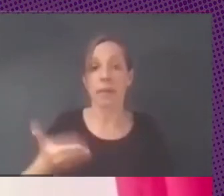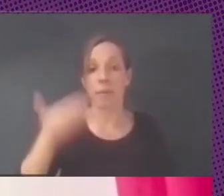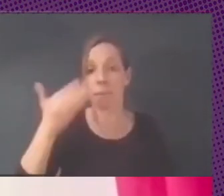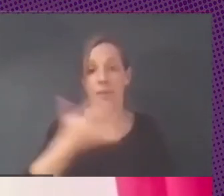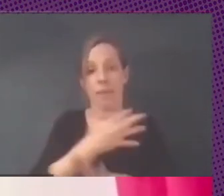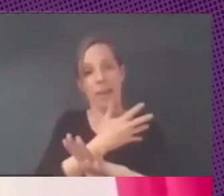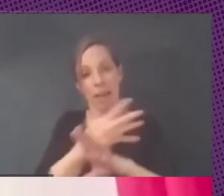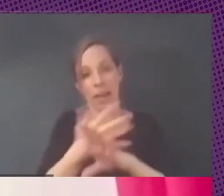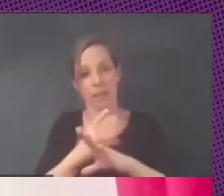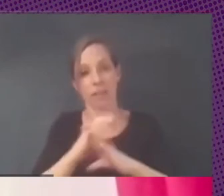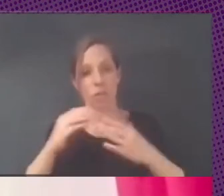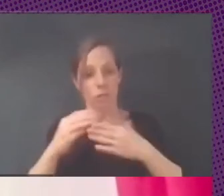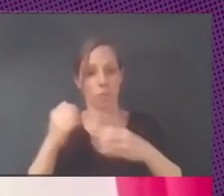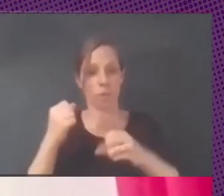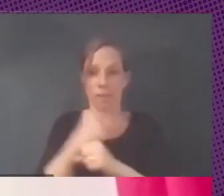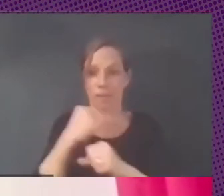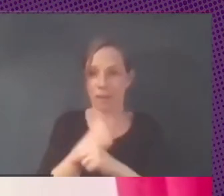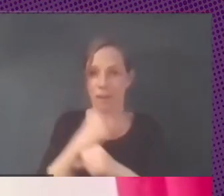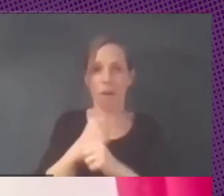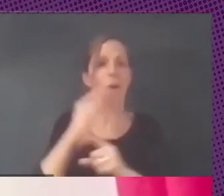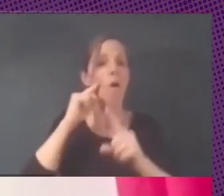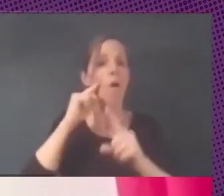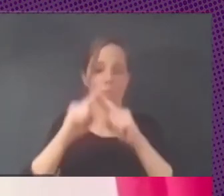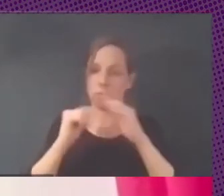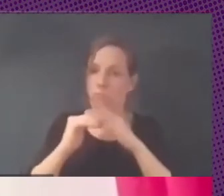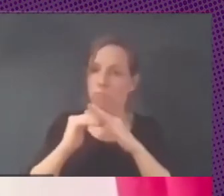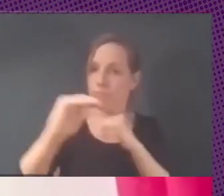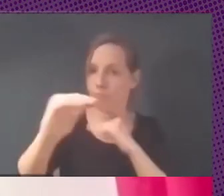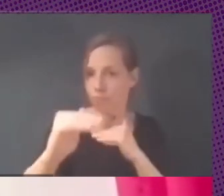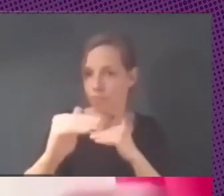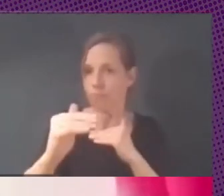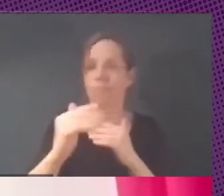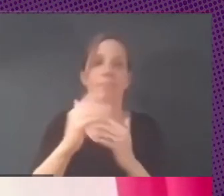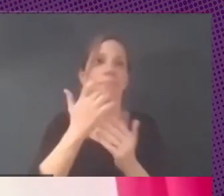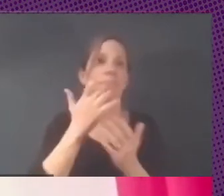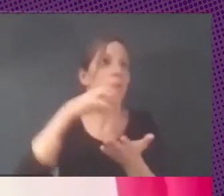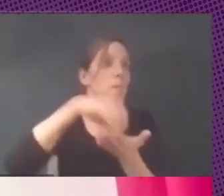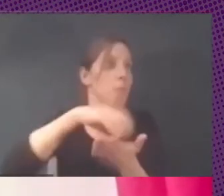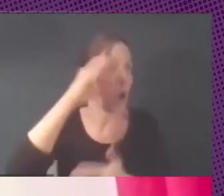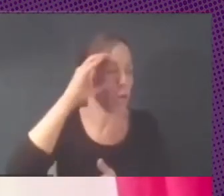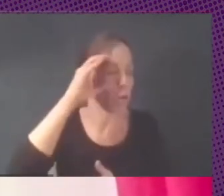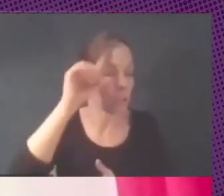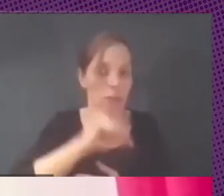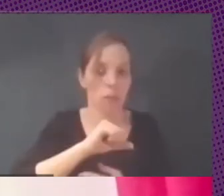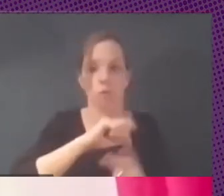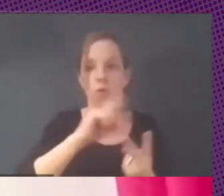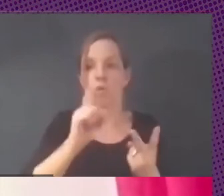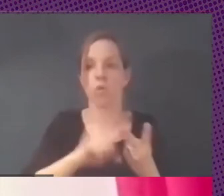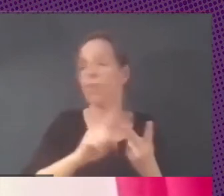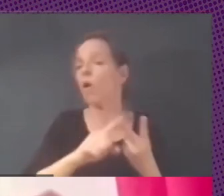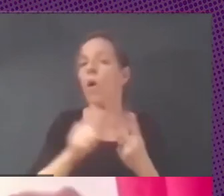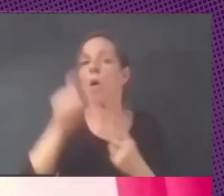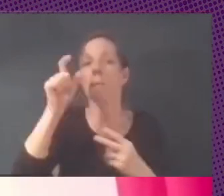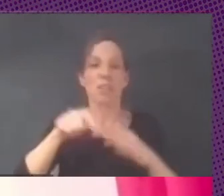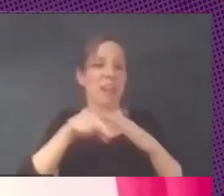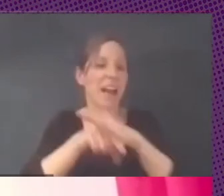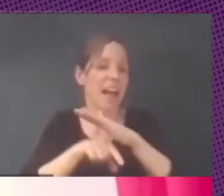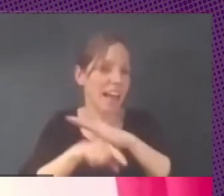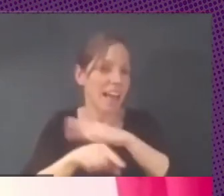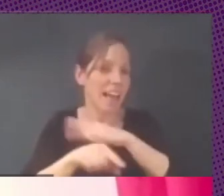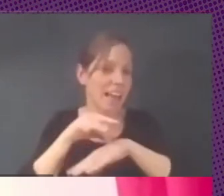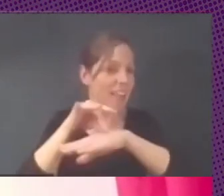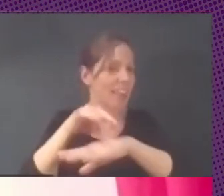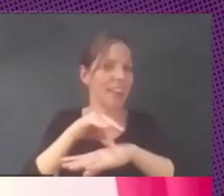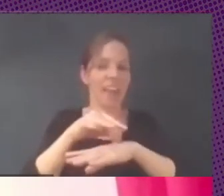haga que eso efectivamente suceda ¿no? tiene que haber un observatorio o algún tipo de actor o agencia que haga